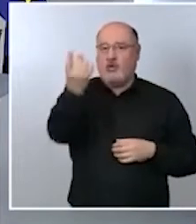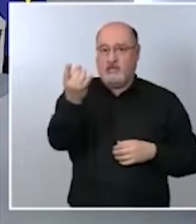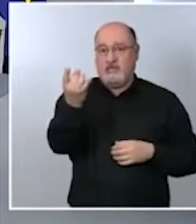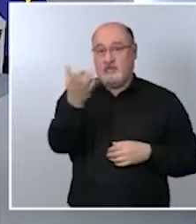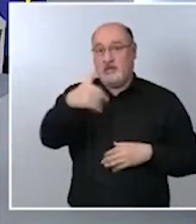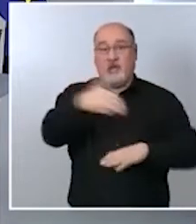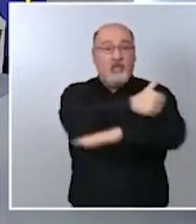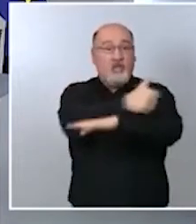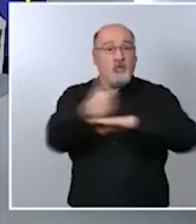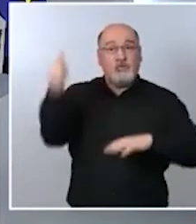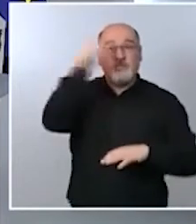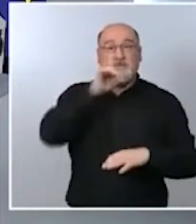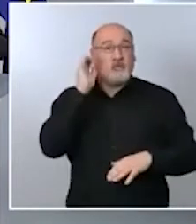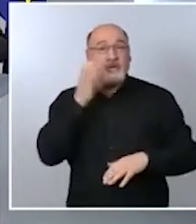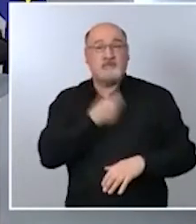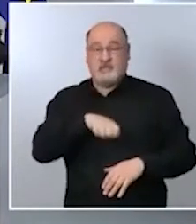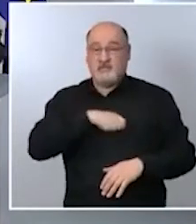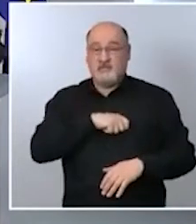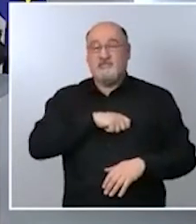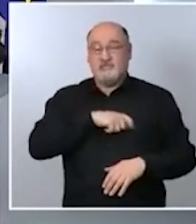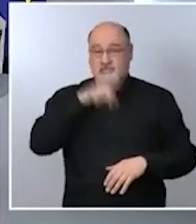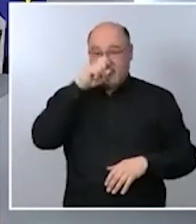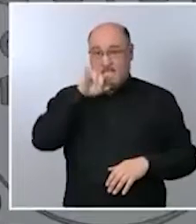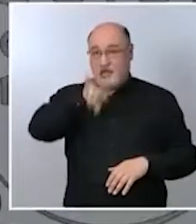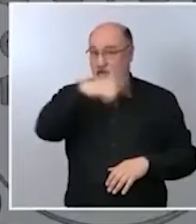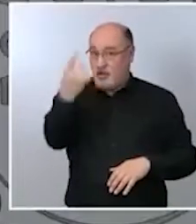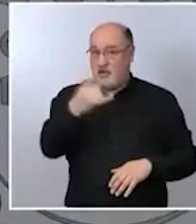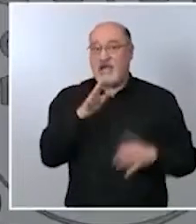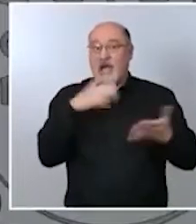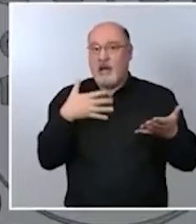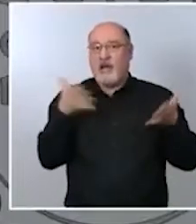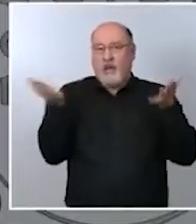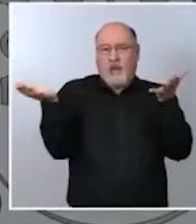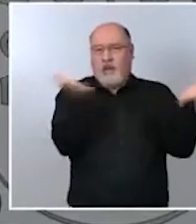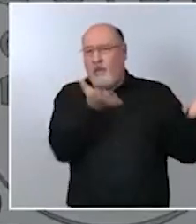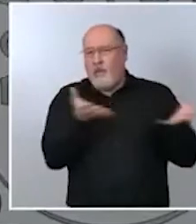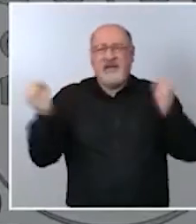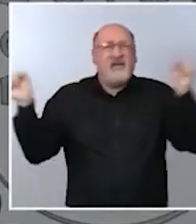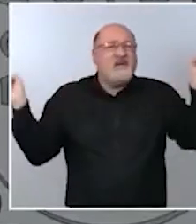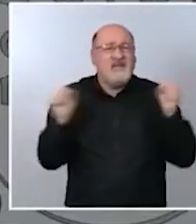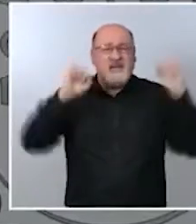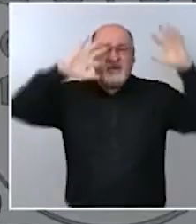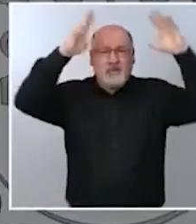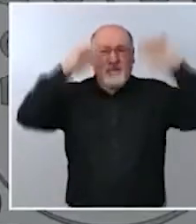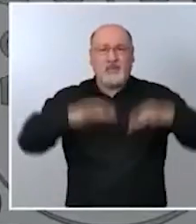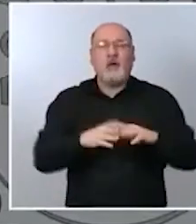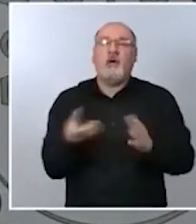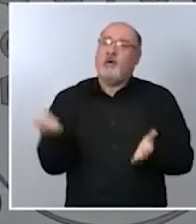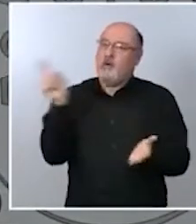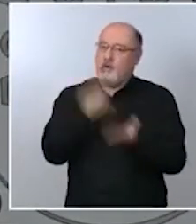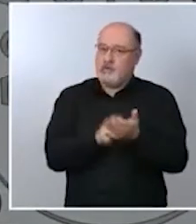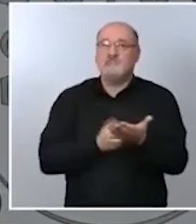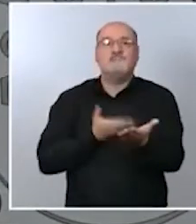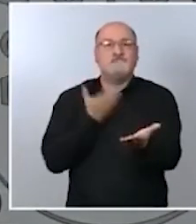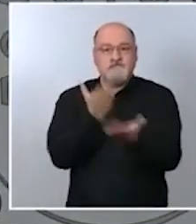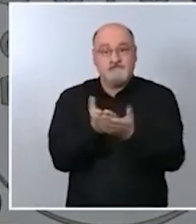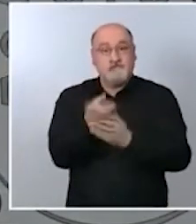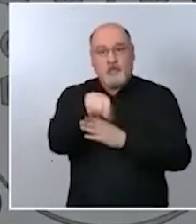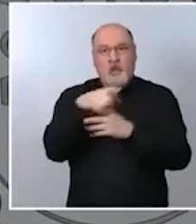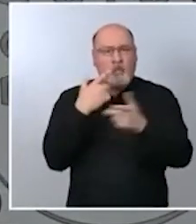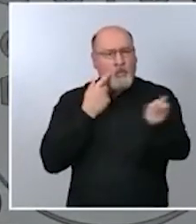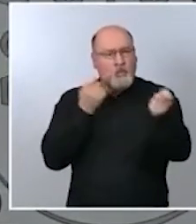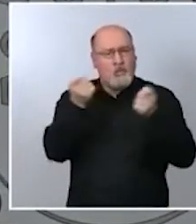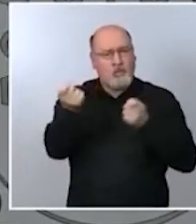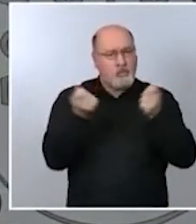y ciudadanas en primer lugar ante la ola de frío ante la tempestad volvemos a trasladar que estemos muy pendientes de las